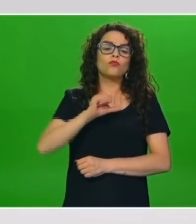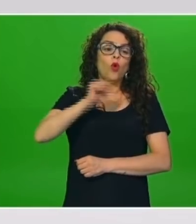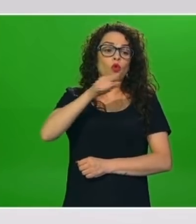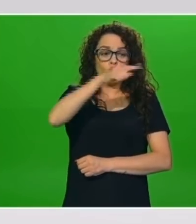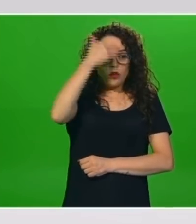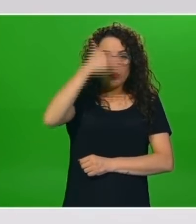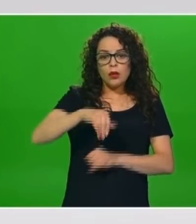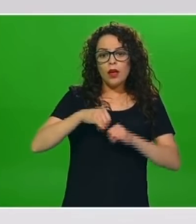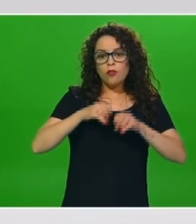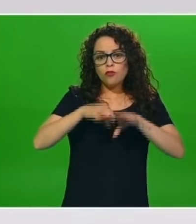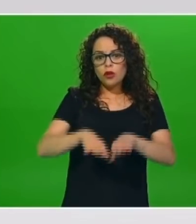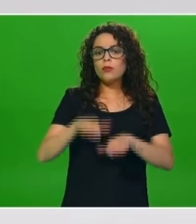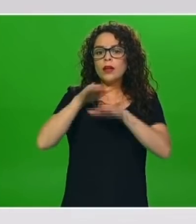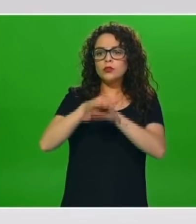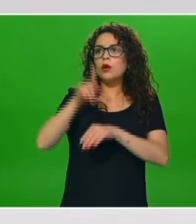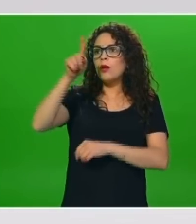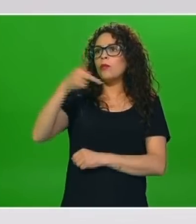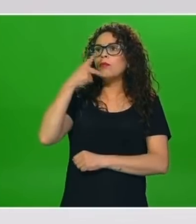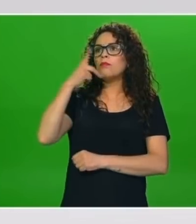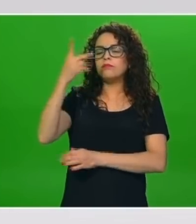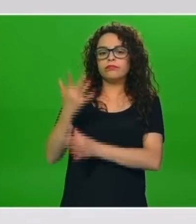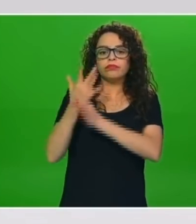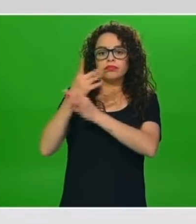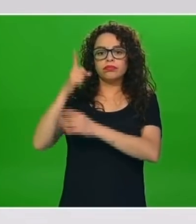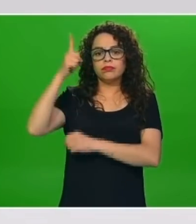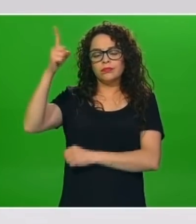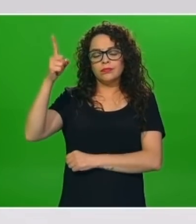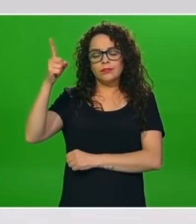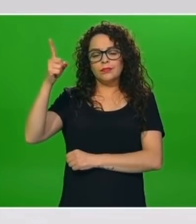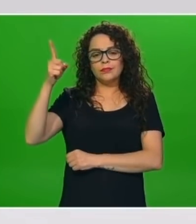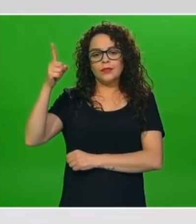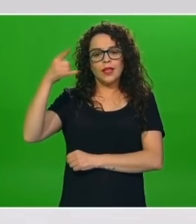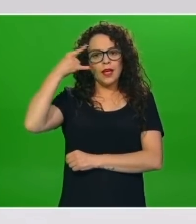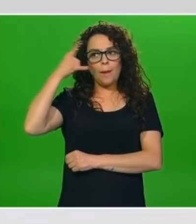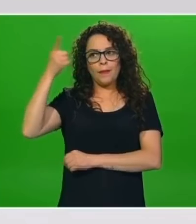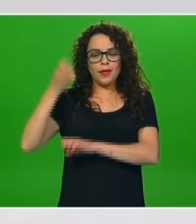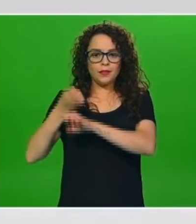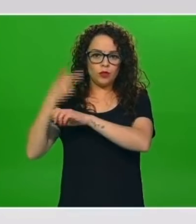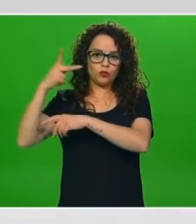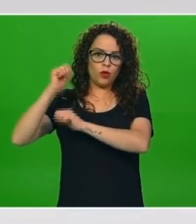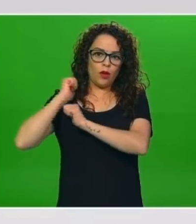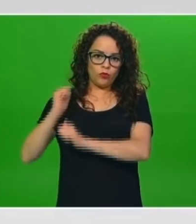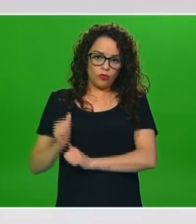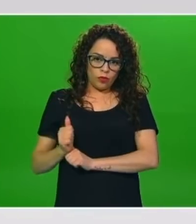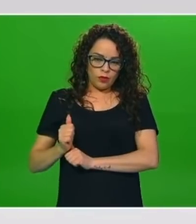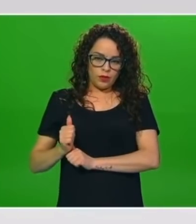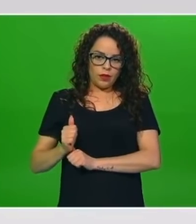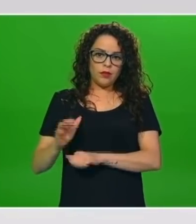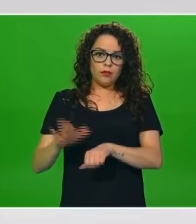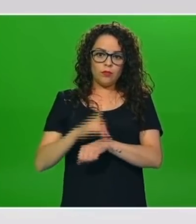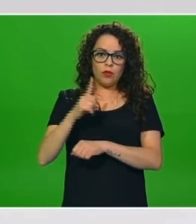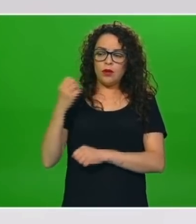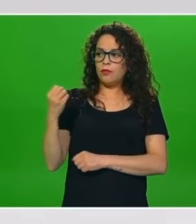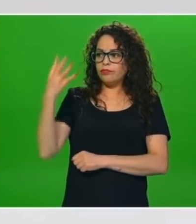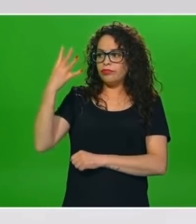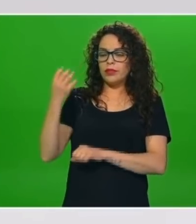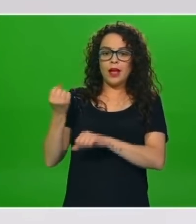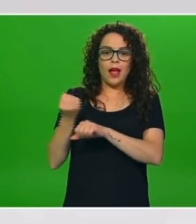era que se había cambiado a semáforo amarillo, pero no sé si nos pueden ustedes dar algún detalle más.